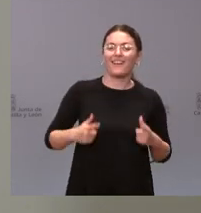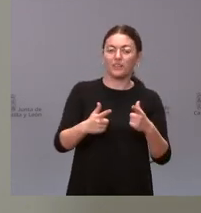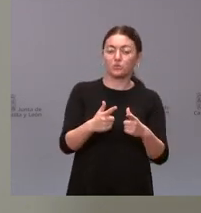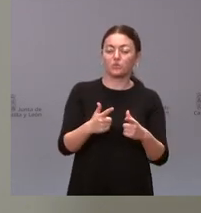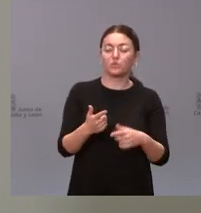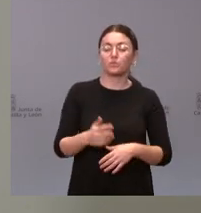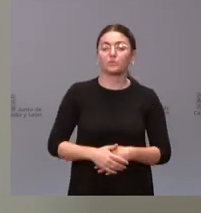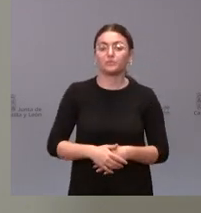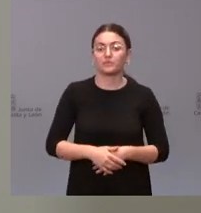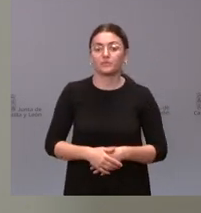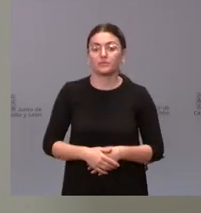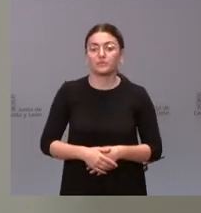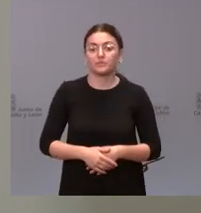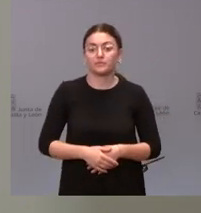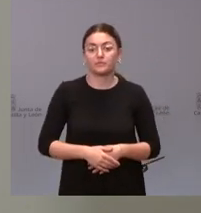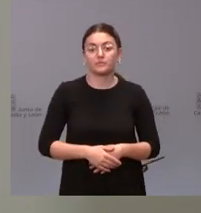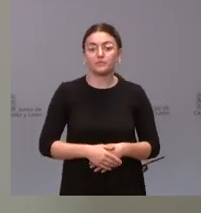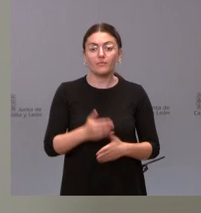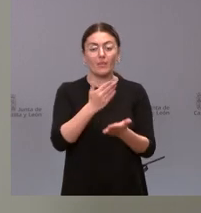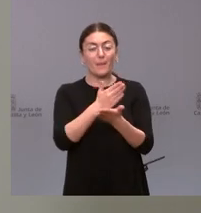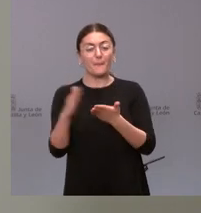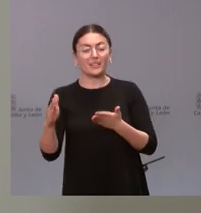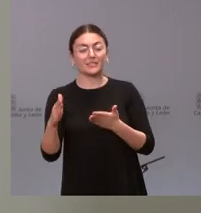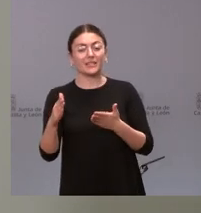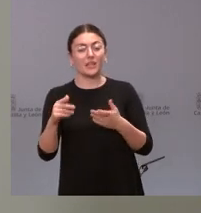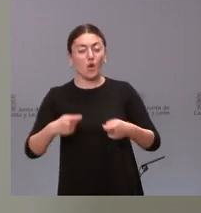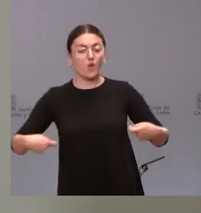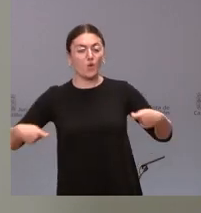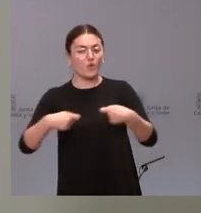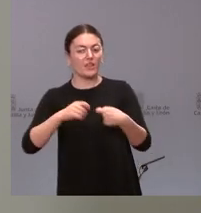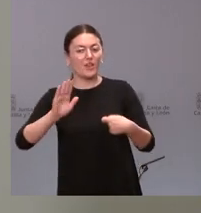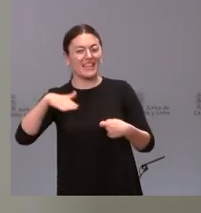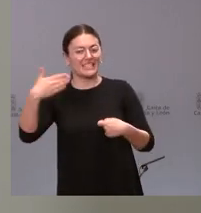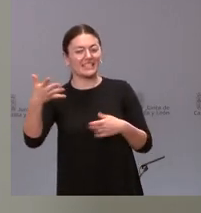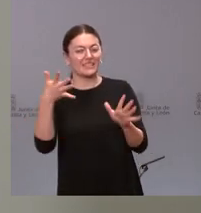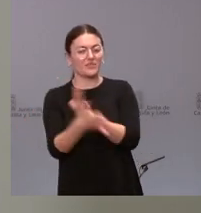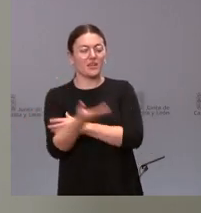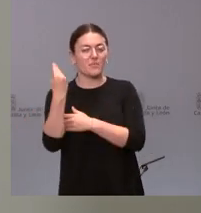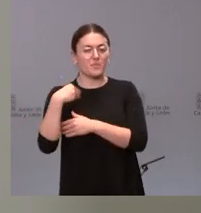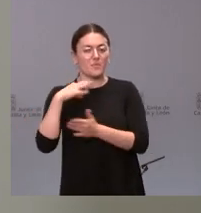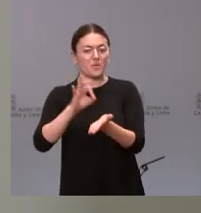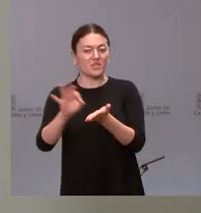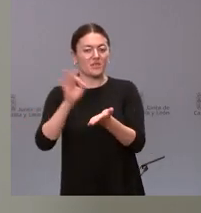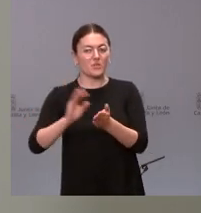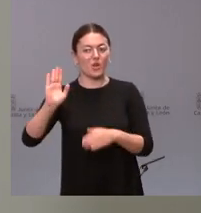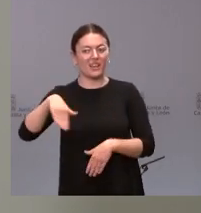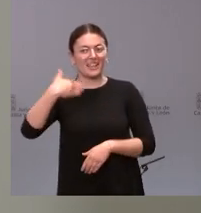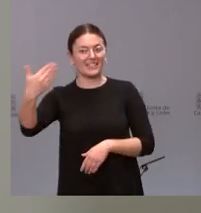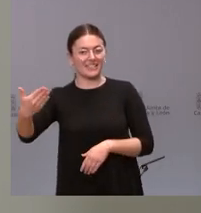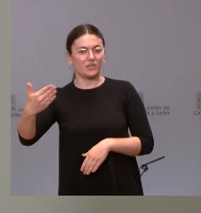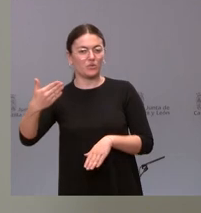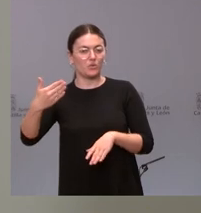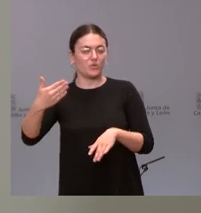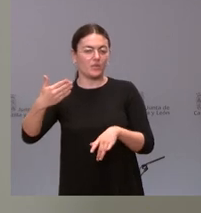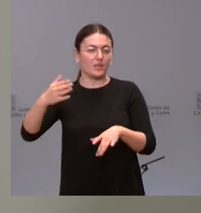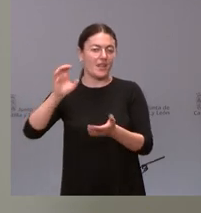el que tiene que ver con la concertación externa es decir con recurrir a servicios de concertación externos a los propios hospitales